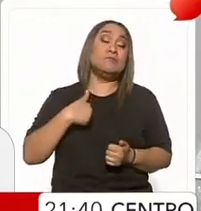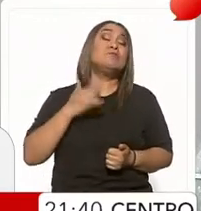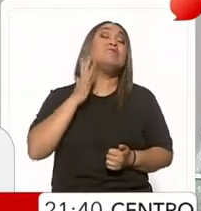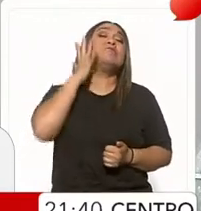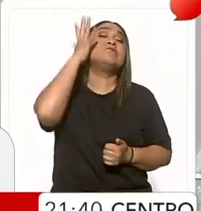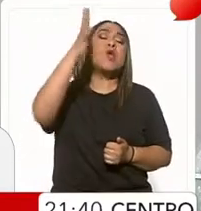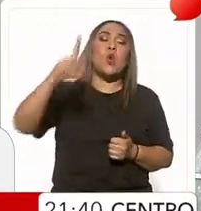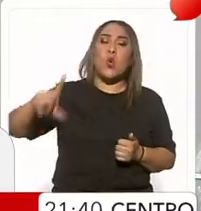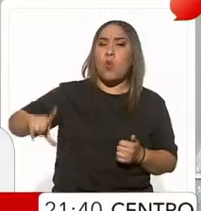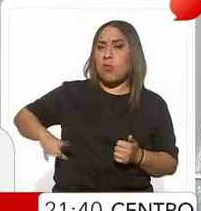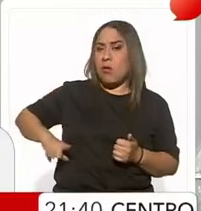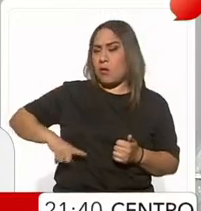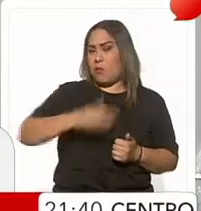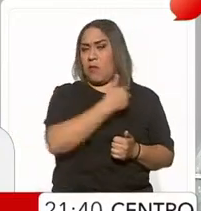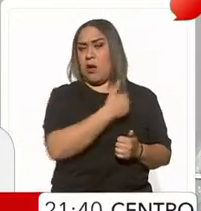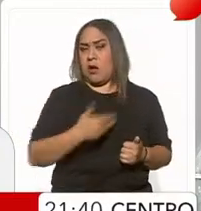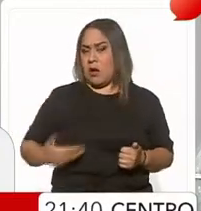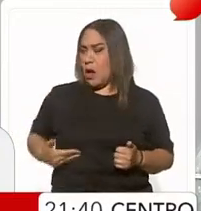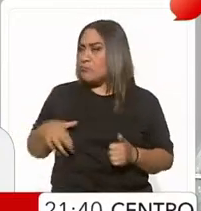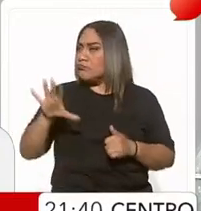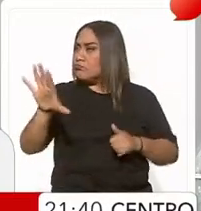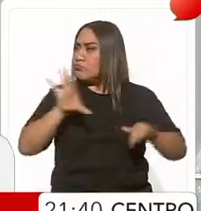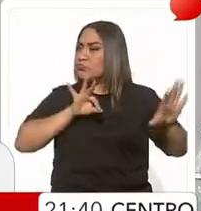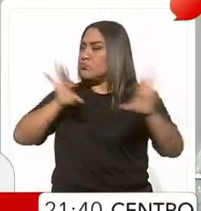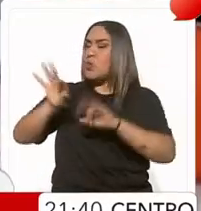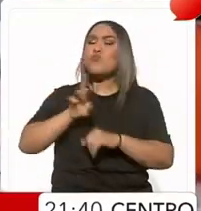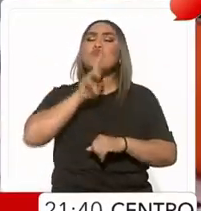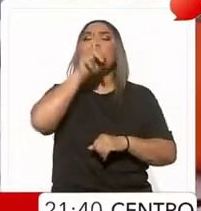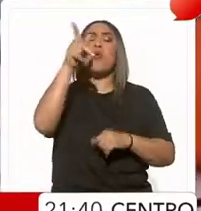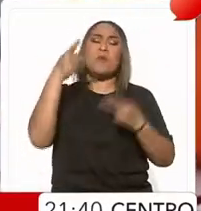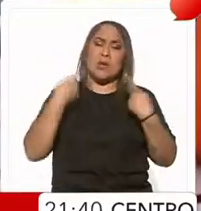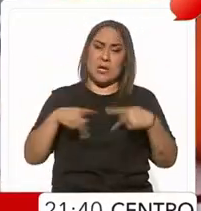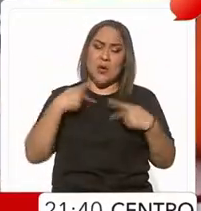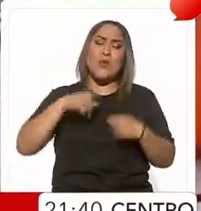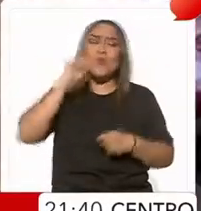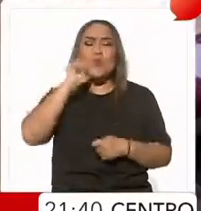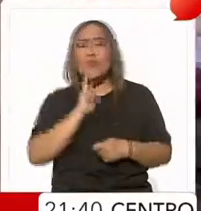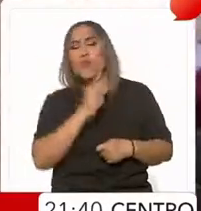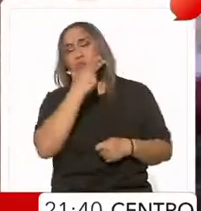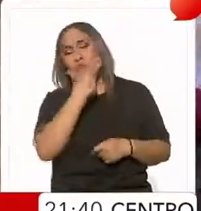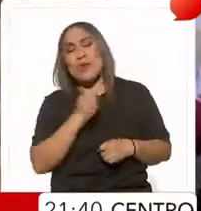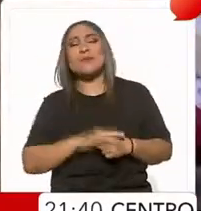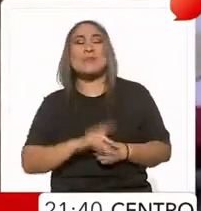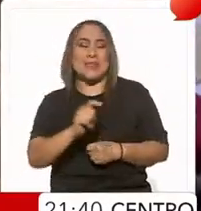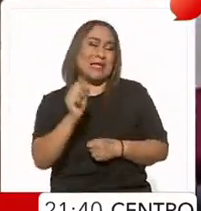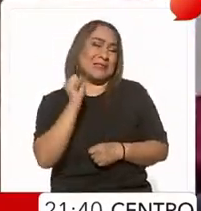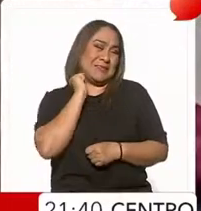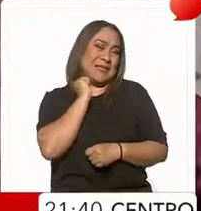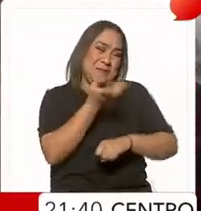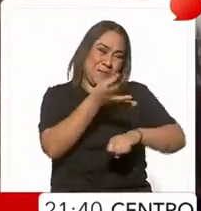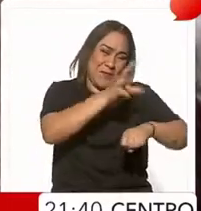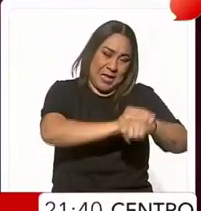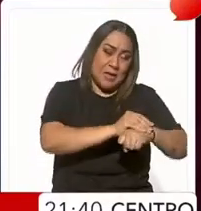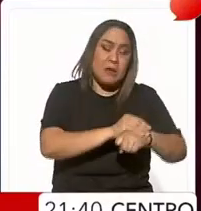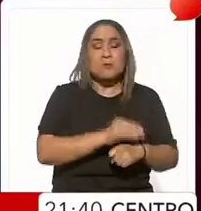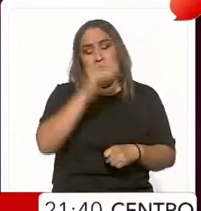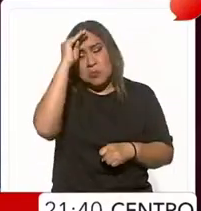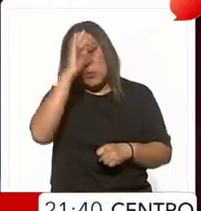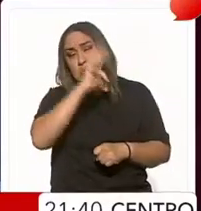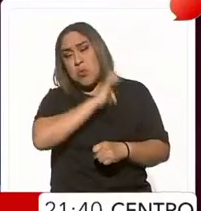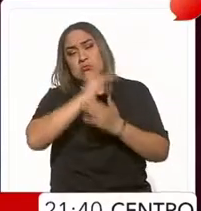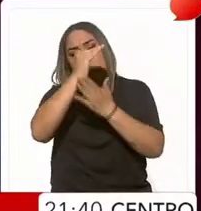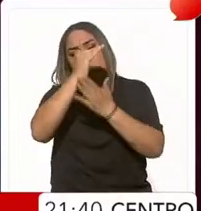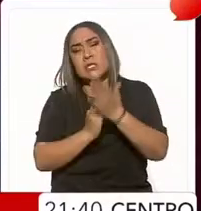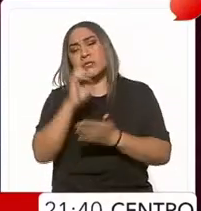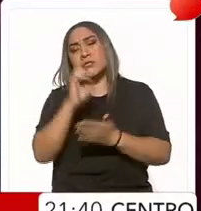con los mejores hombres, con las mejores mujeres. La senadora del PAN con licencia aseveró que se puede disminuir a 60 años